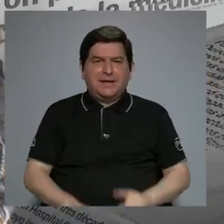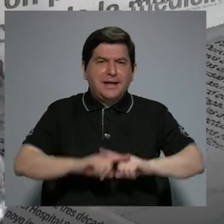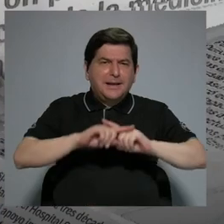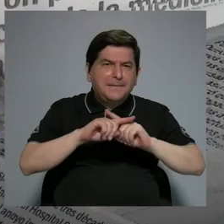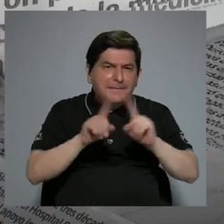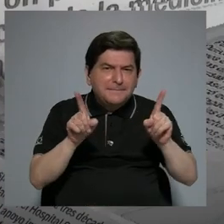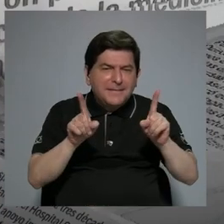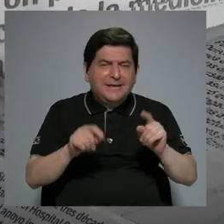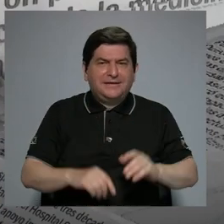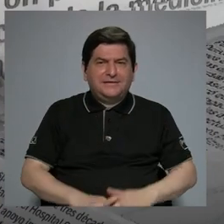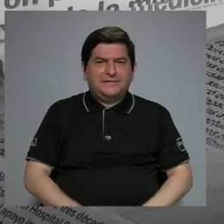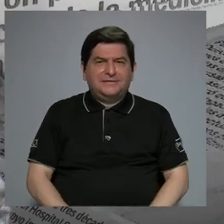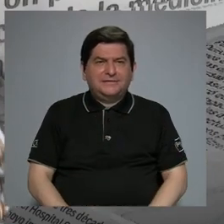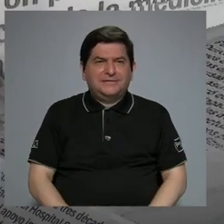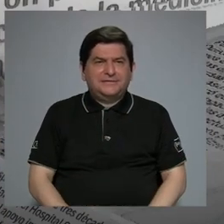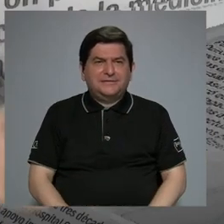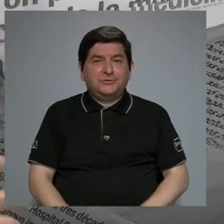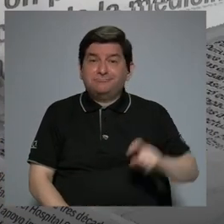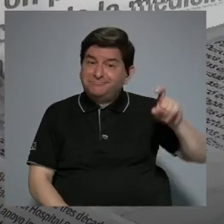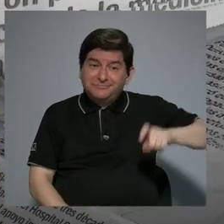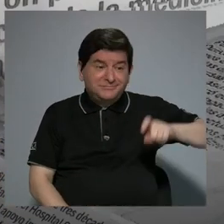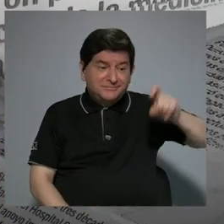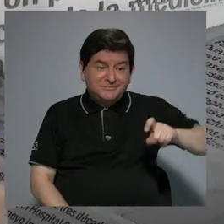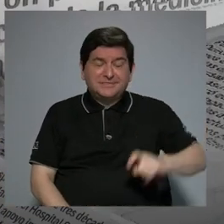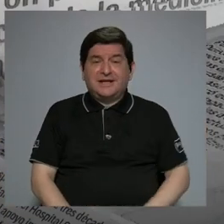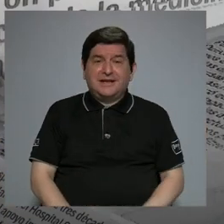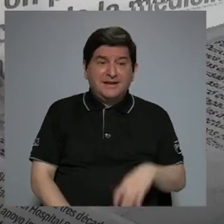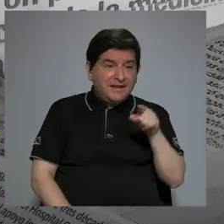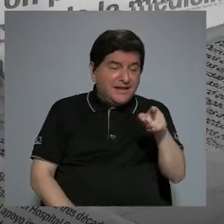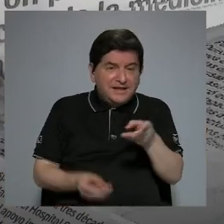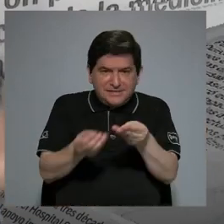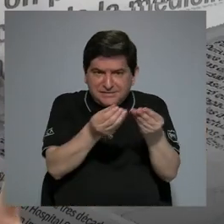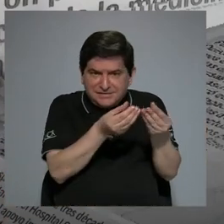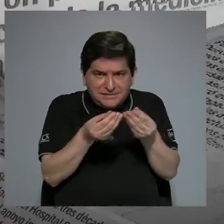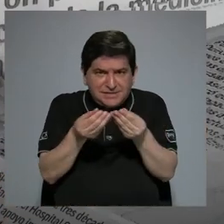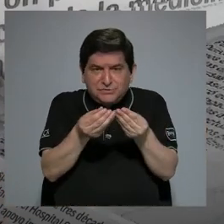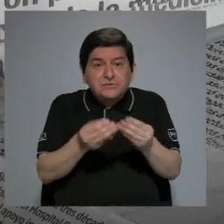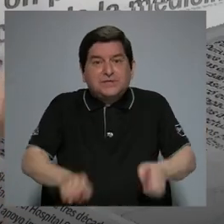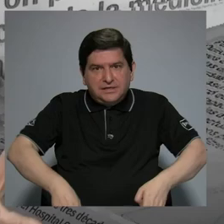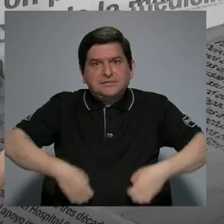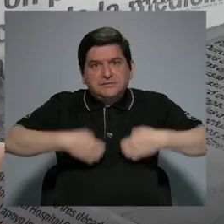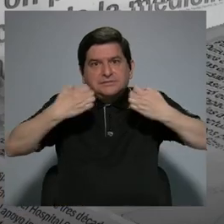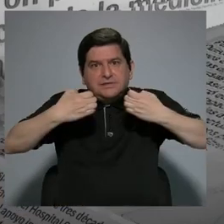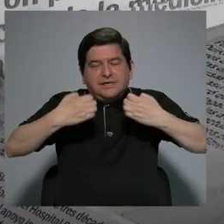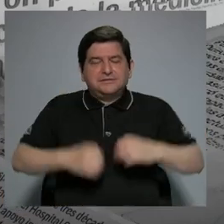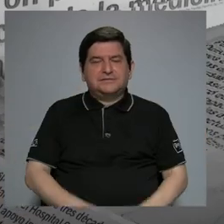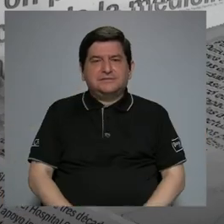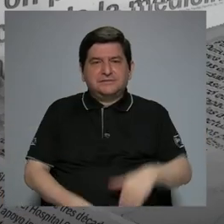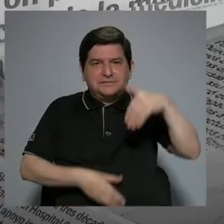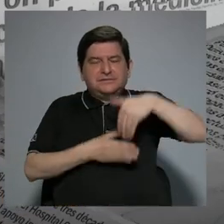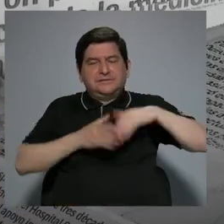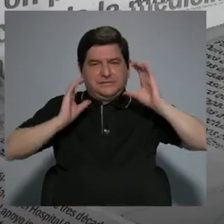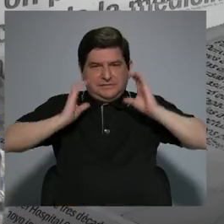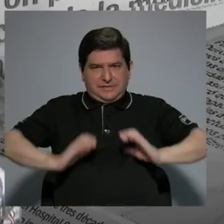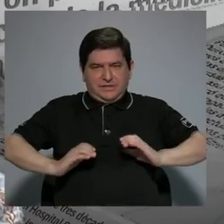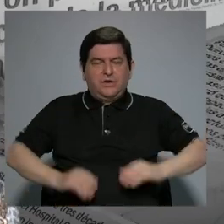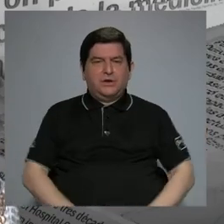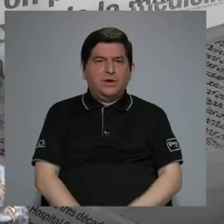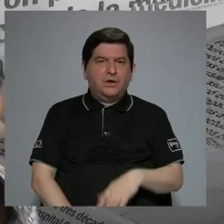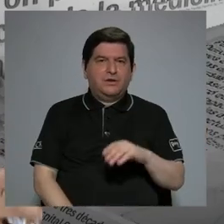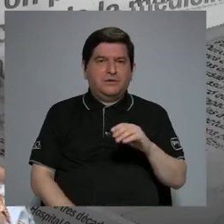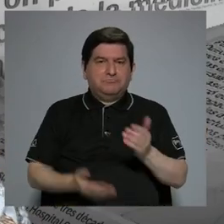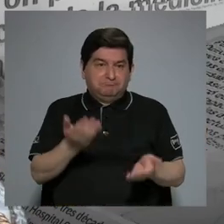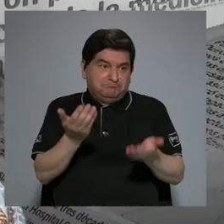necesario que el cortisol también esté a disposición de nosotros, porque usted,